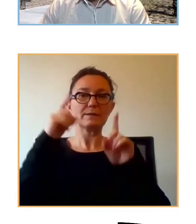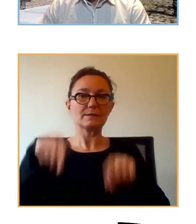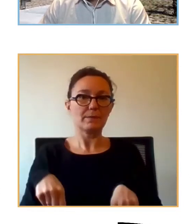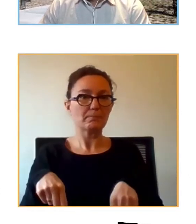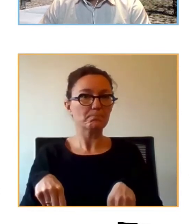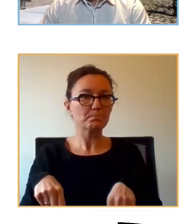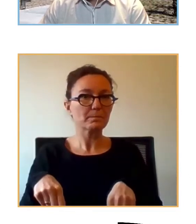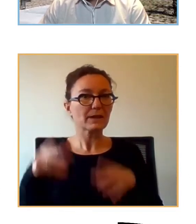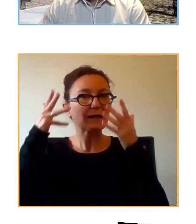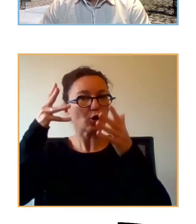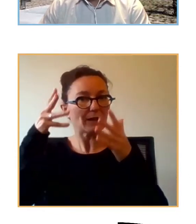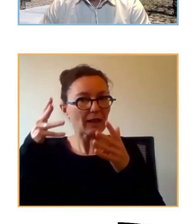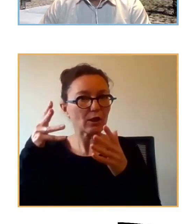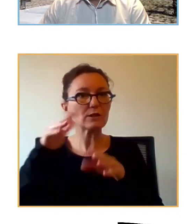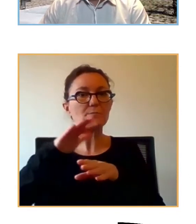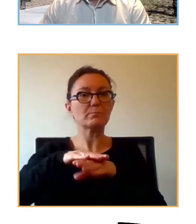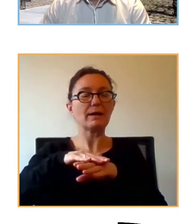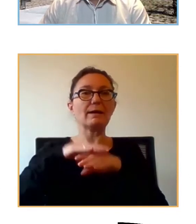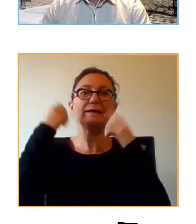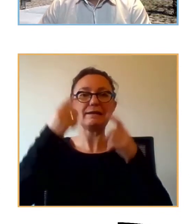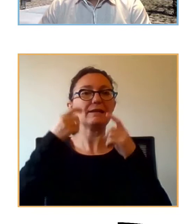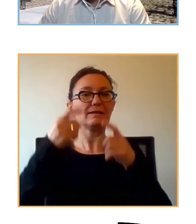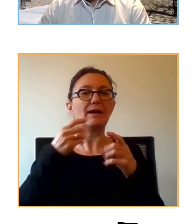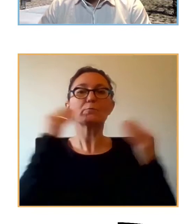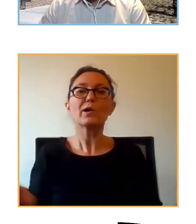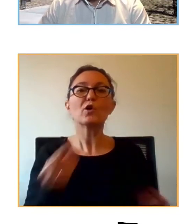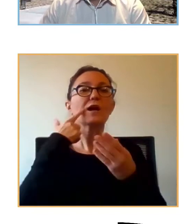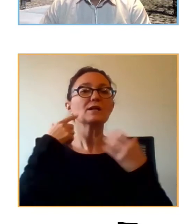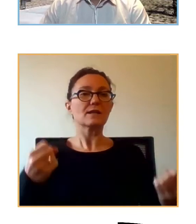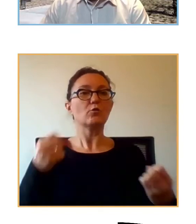y recomendaciones para mejorar la salud mental en un contexto universitario todo hay que decirlo